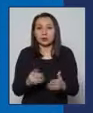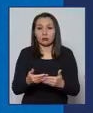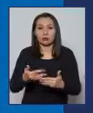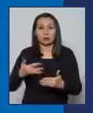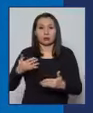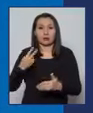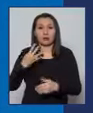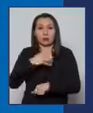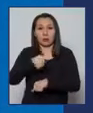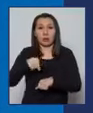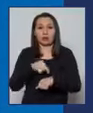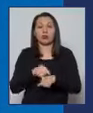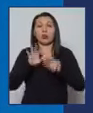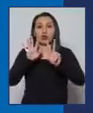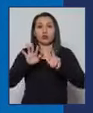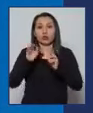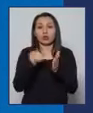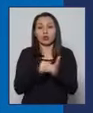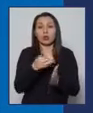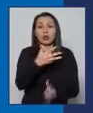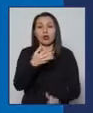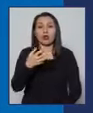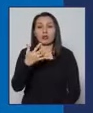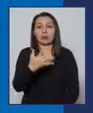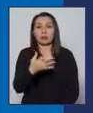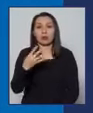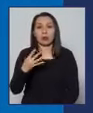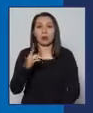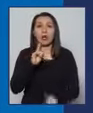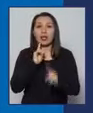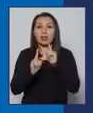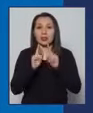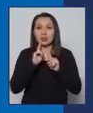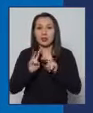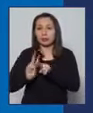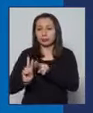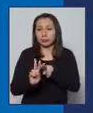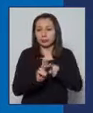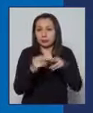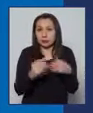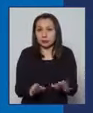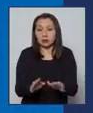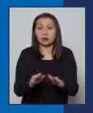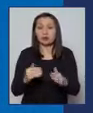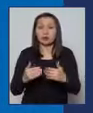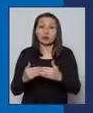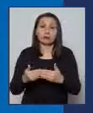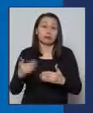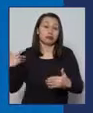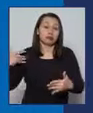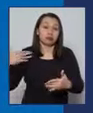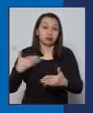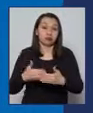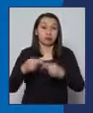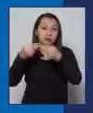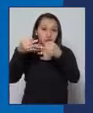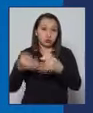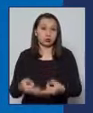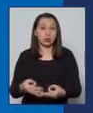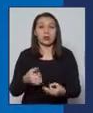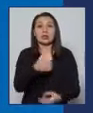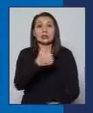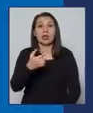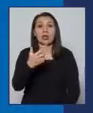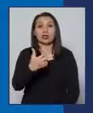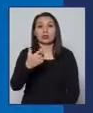últimas 24 horas 18.954 exámenes, lo que alcanza la fecha 687